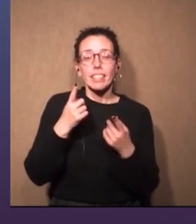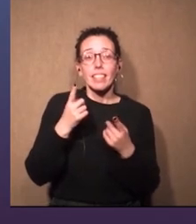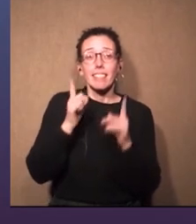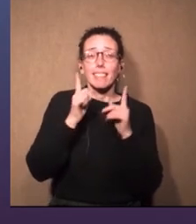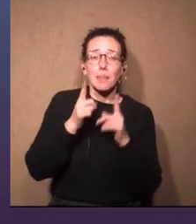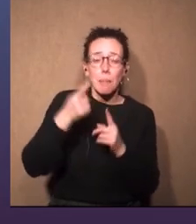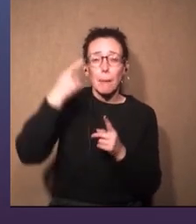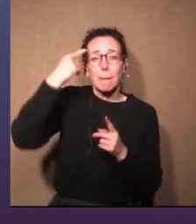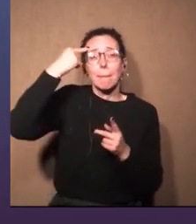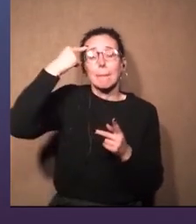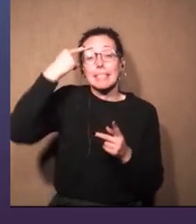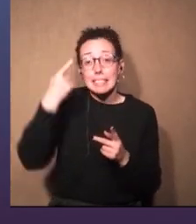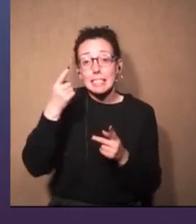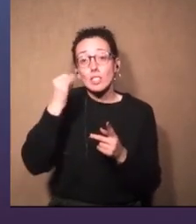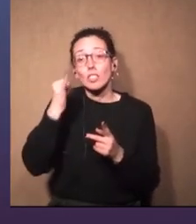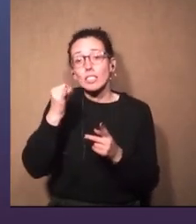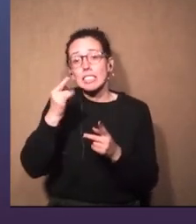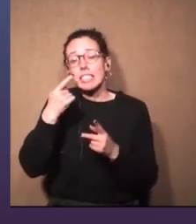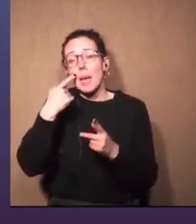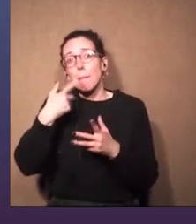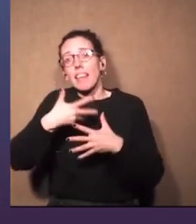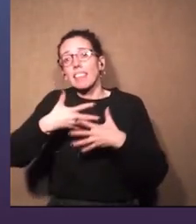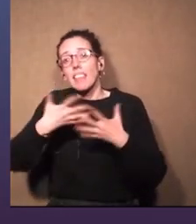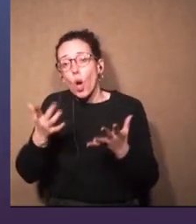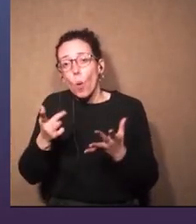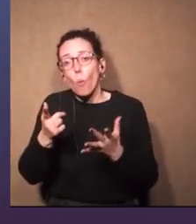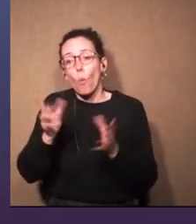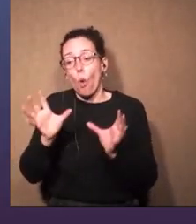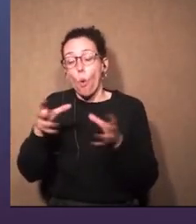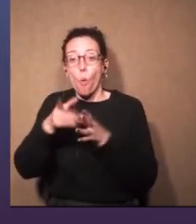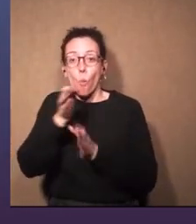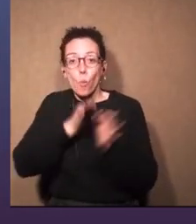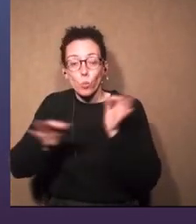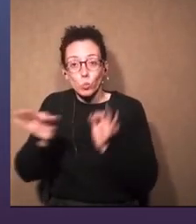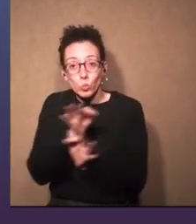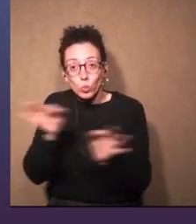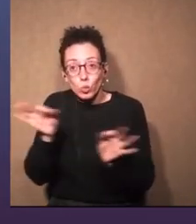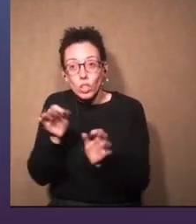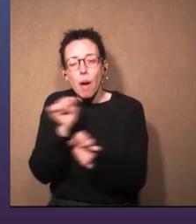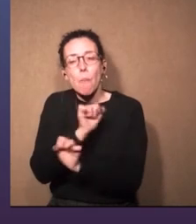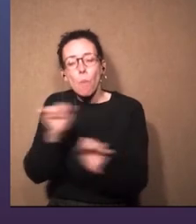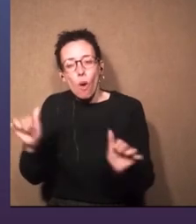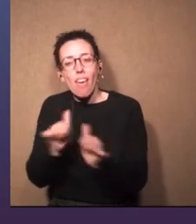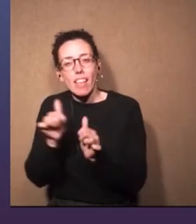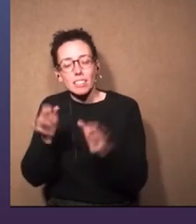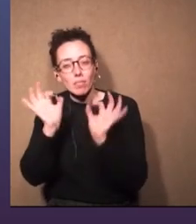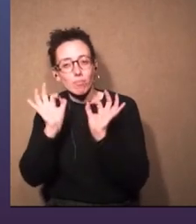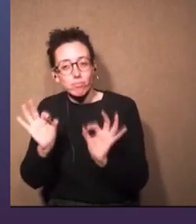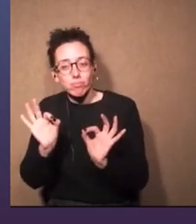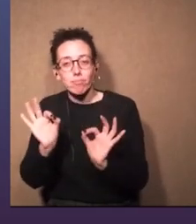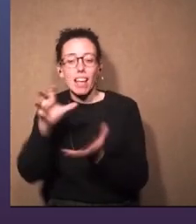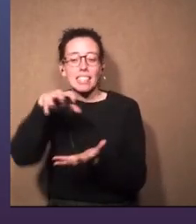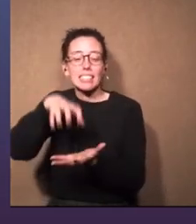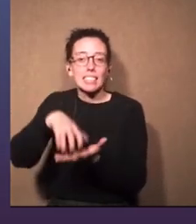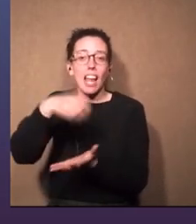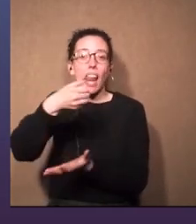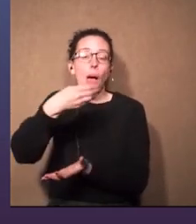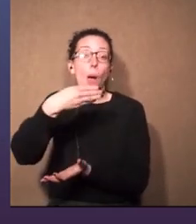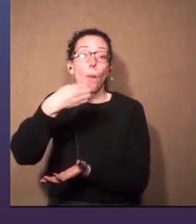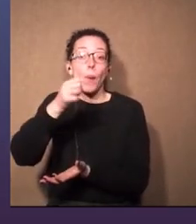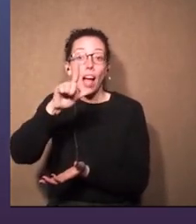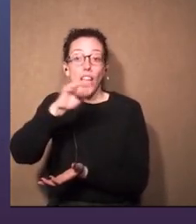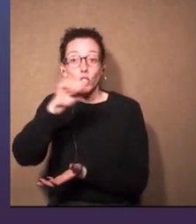pensando si cierto espectáculo de tal banda se puede realizar correctamente en la balso